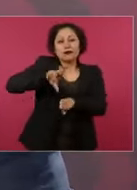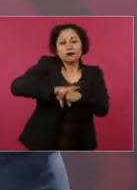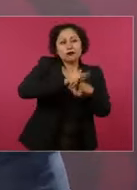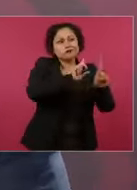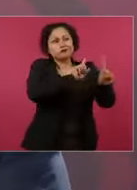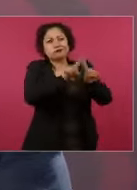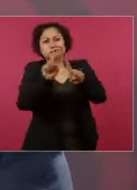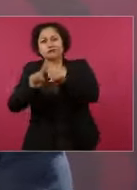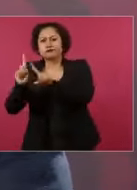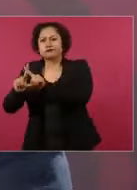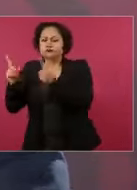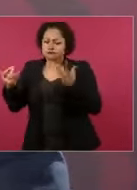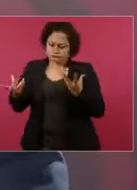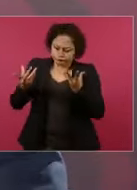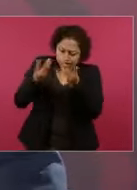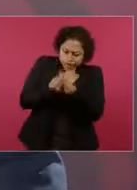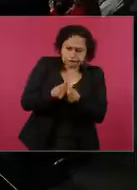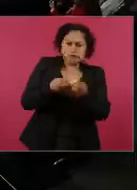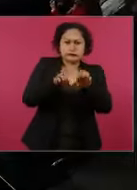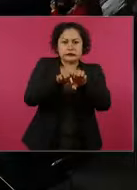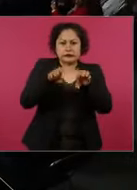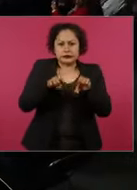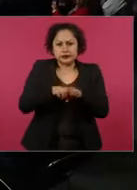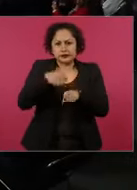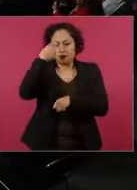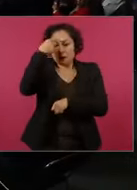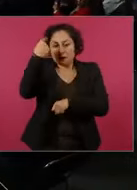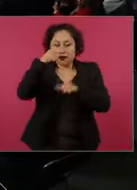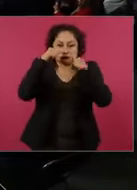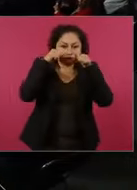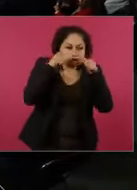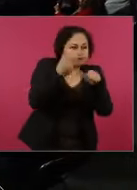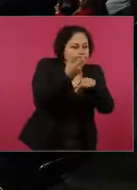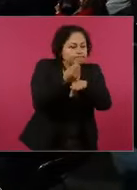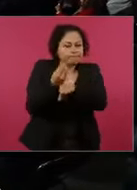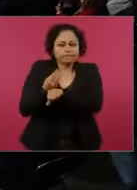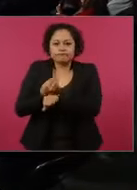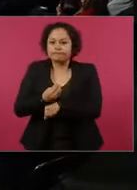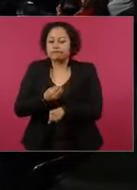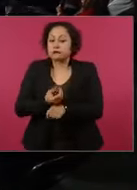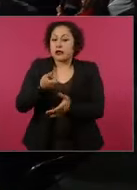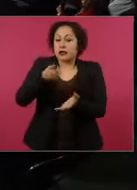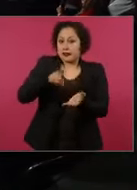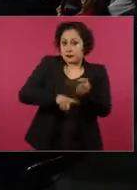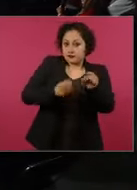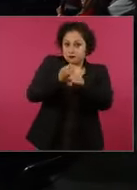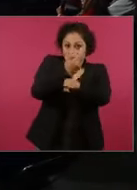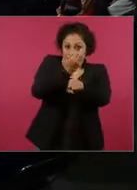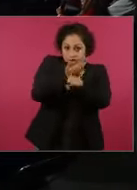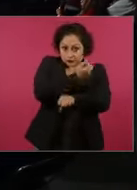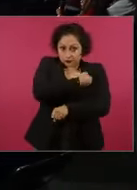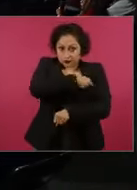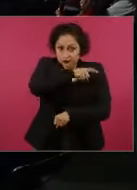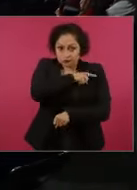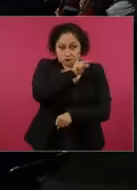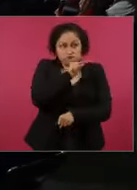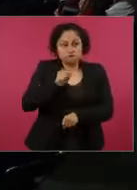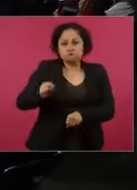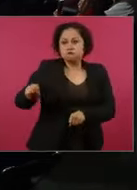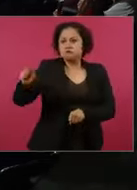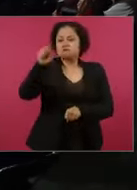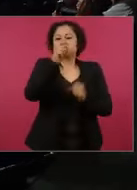integrantes del sector salud, desde luego es